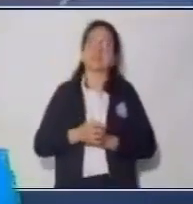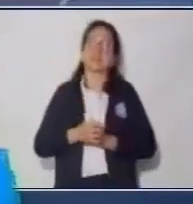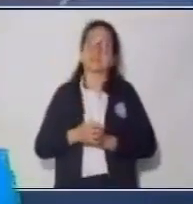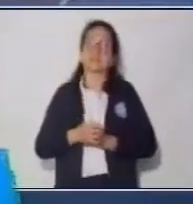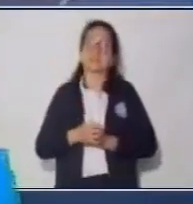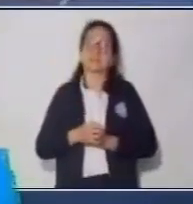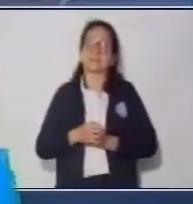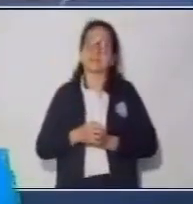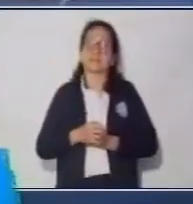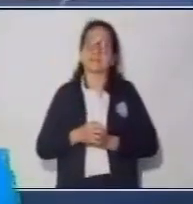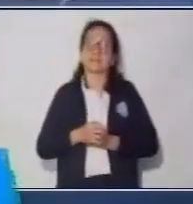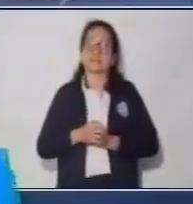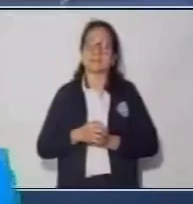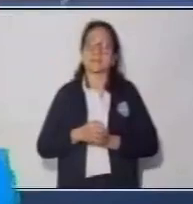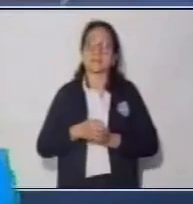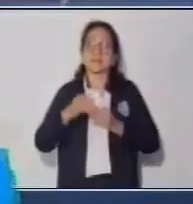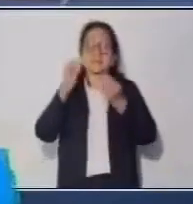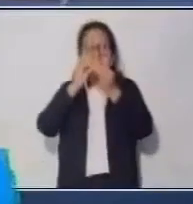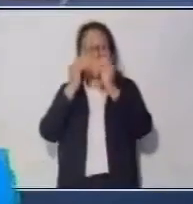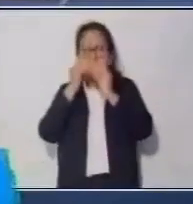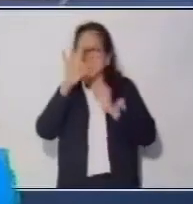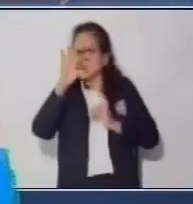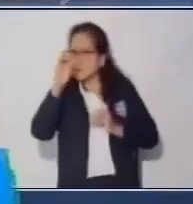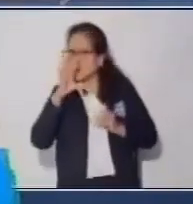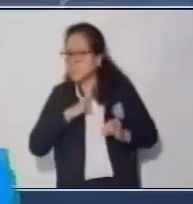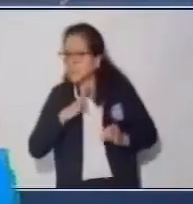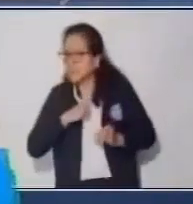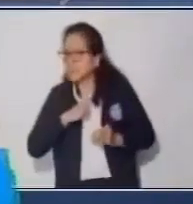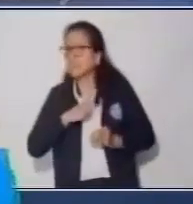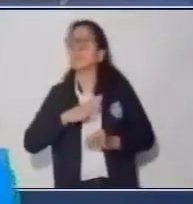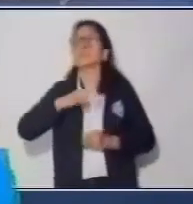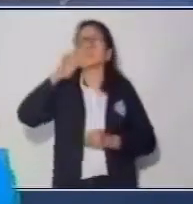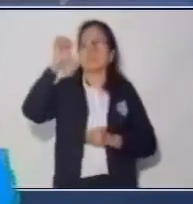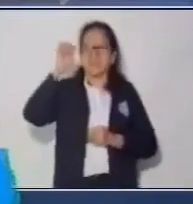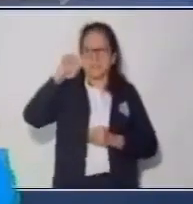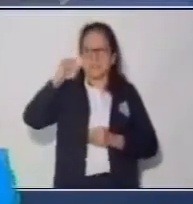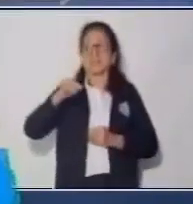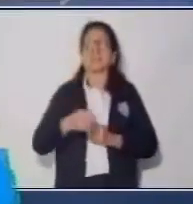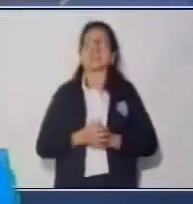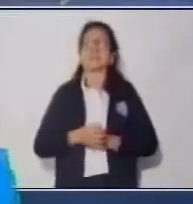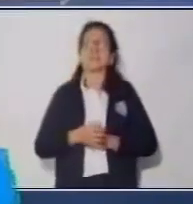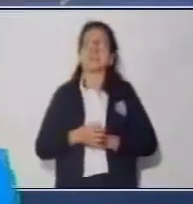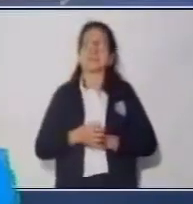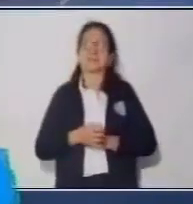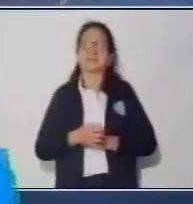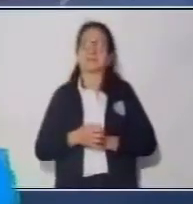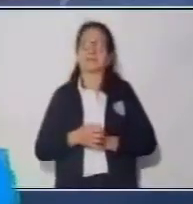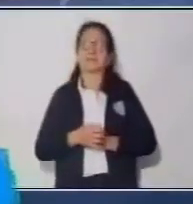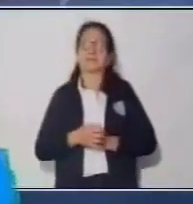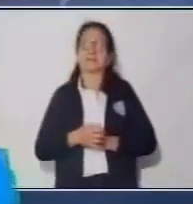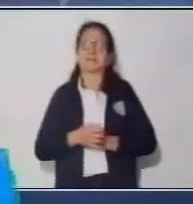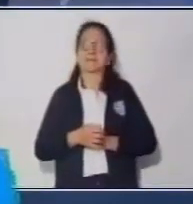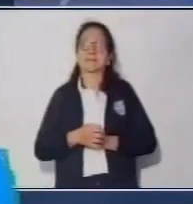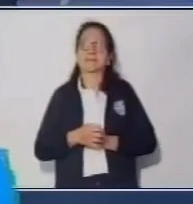¿También lo encontramos en el número 30? Sí. Excelente. Ahora,